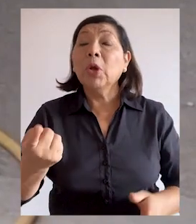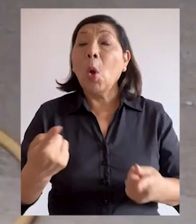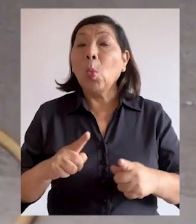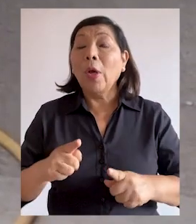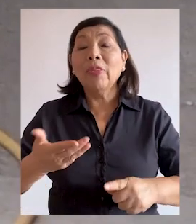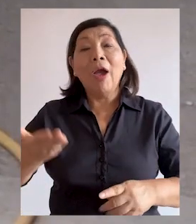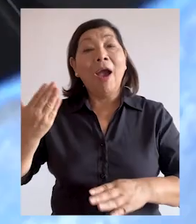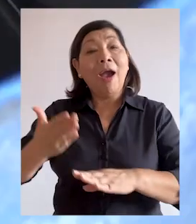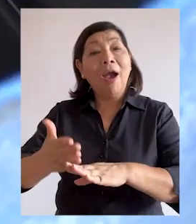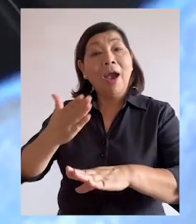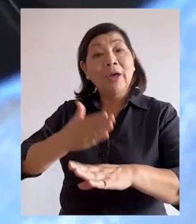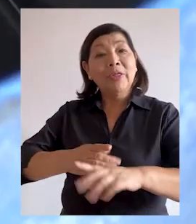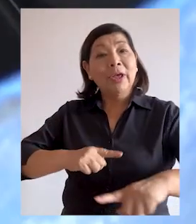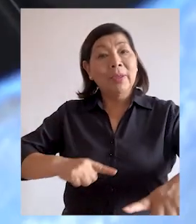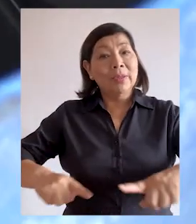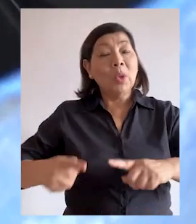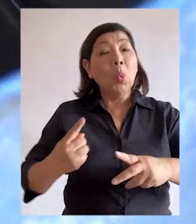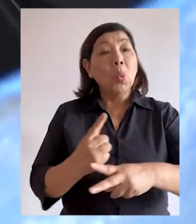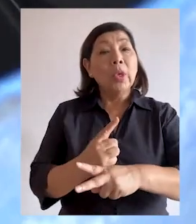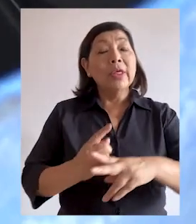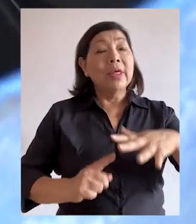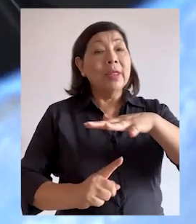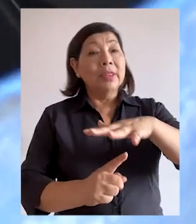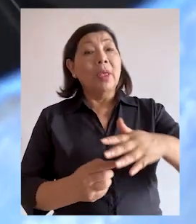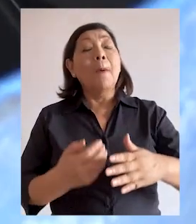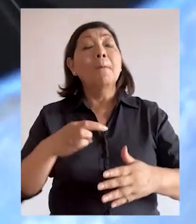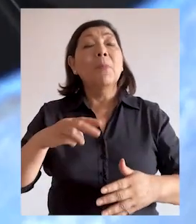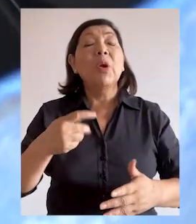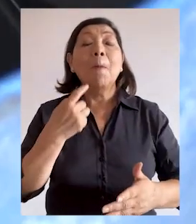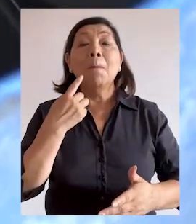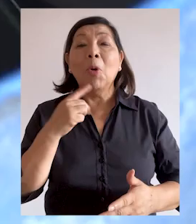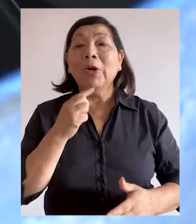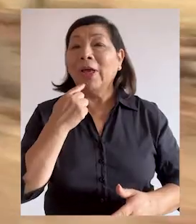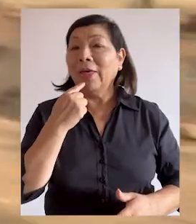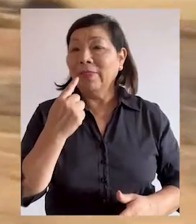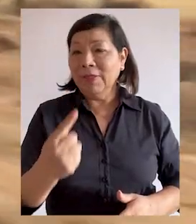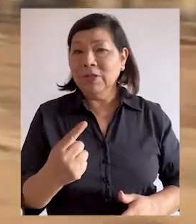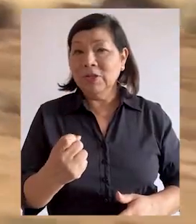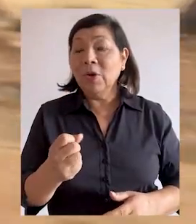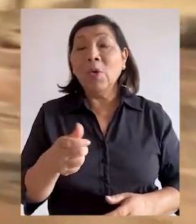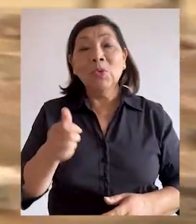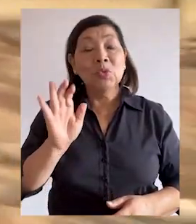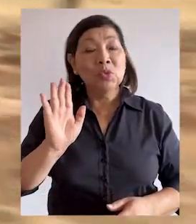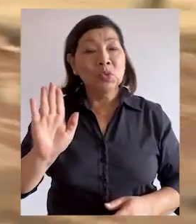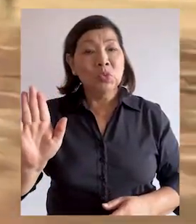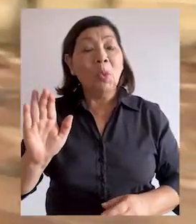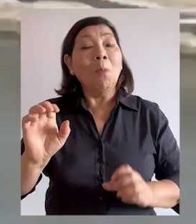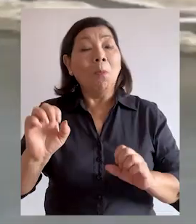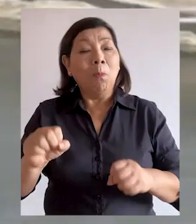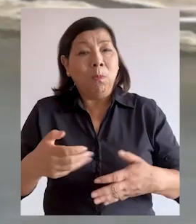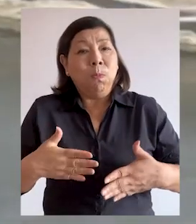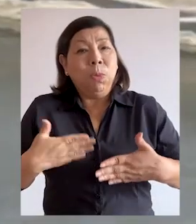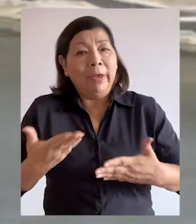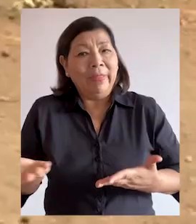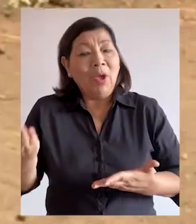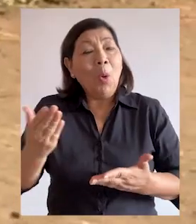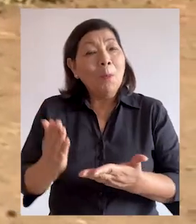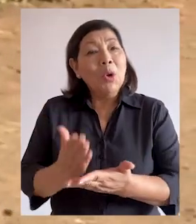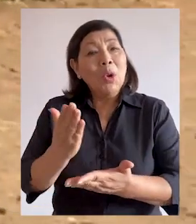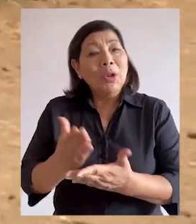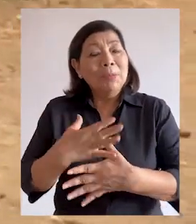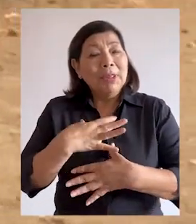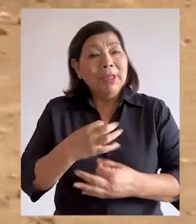cuando fue dirigente de la organización medioambiental Modatima, por haber dicho que la exautoridad podría haber tenido